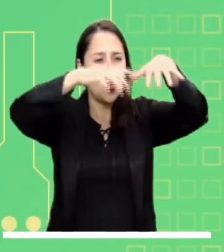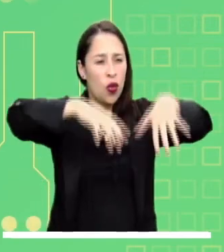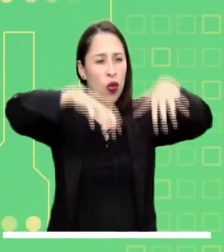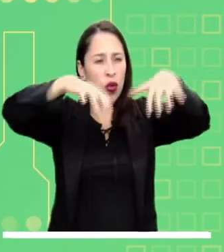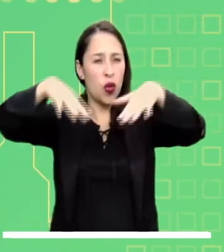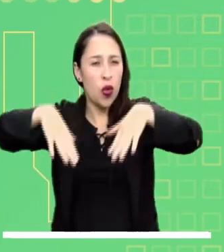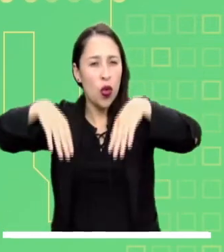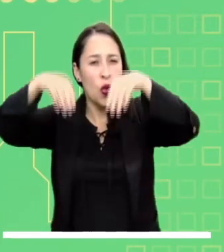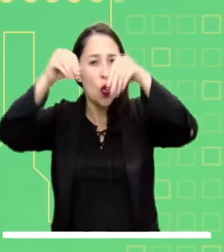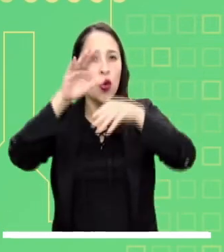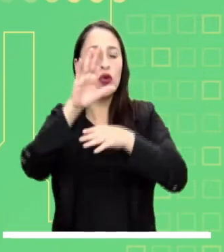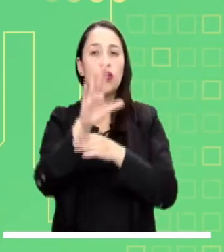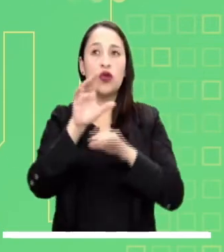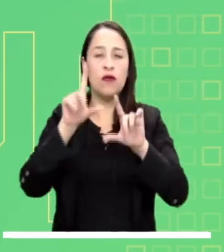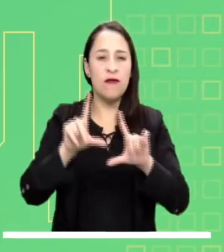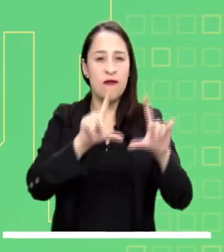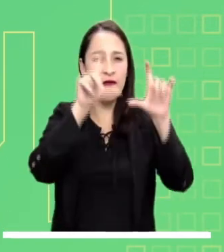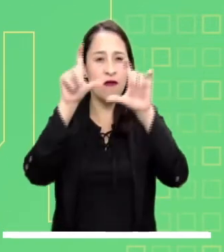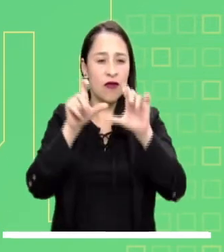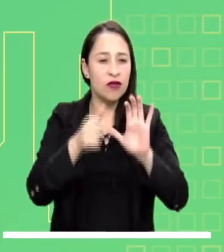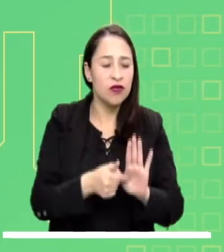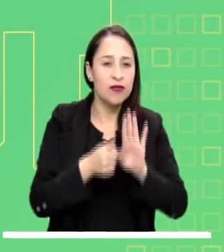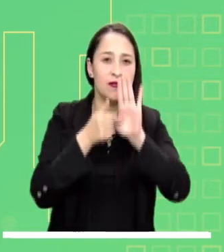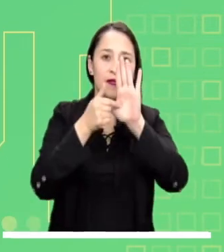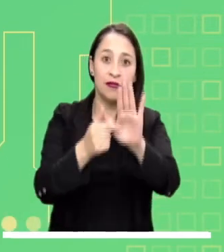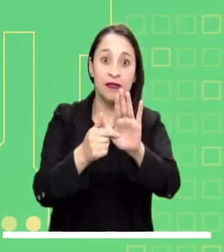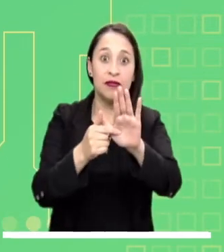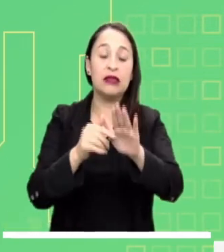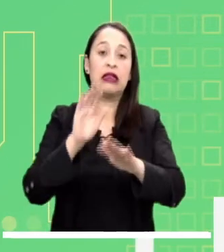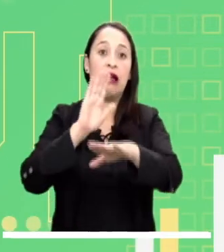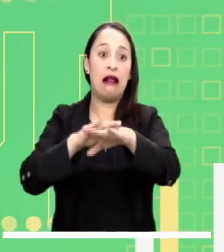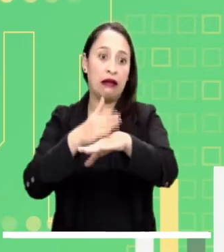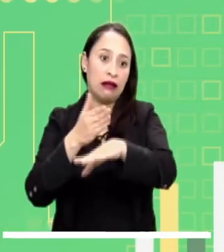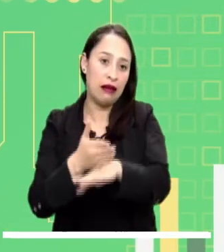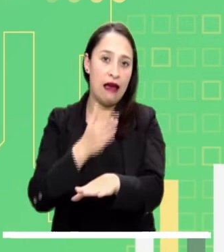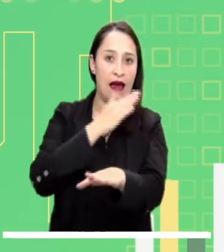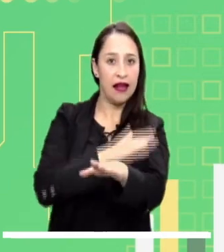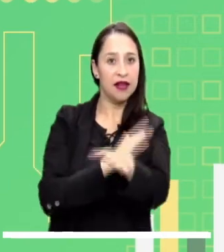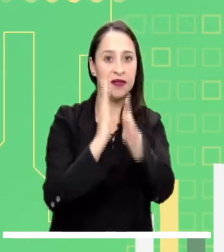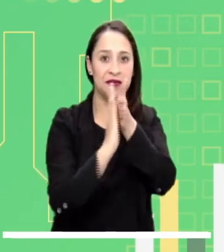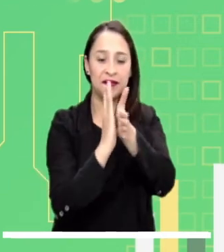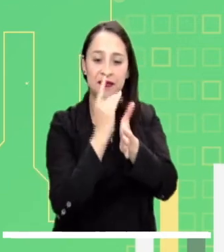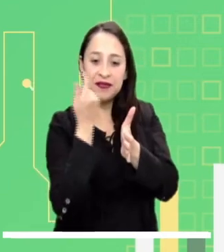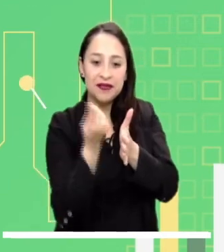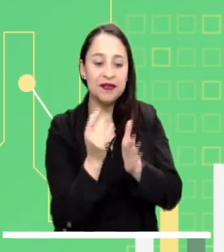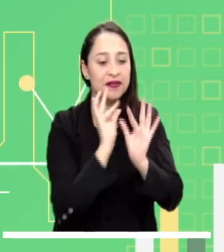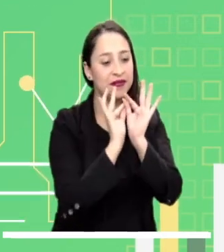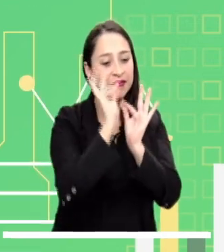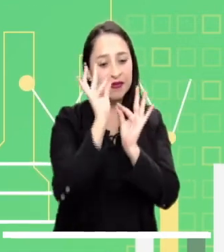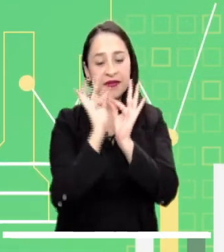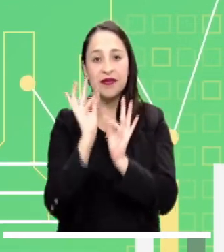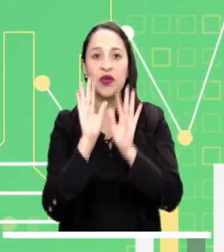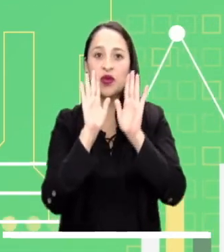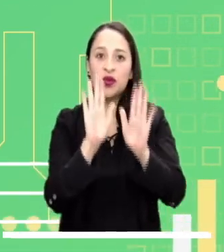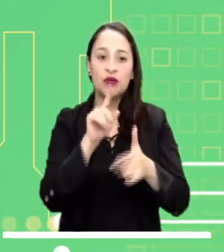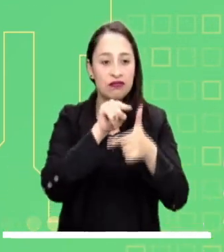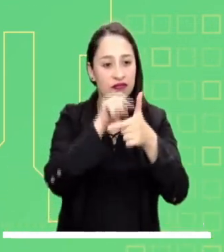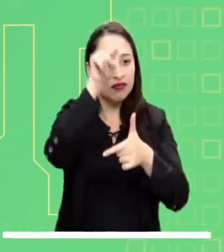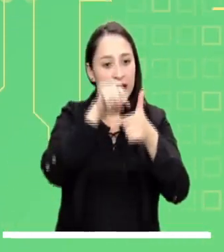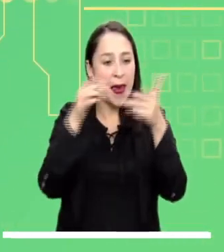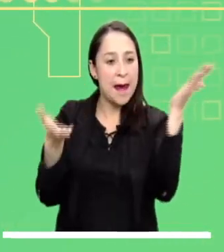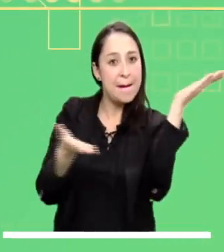tiempo, las imágenes satelitales y conozca las principales alertas tempranas. Información detallada a nivel municipal,